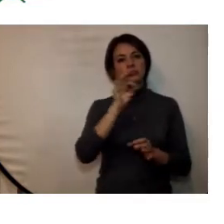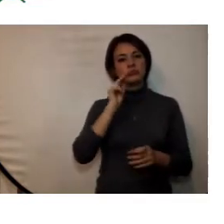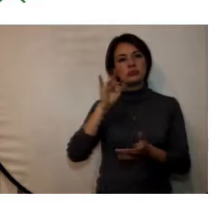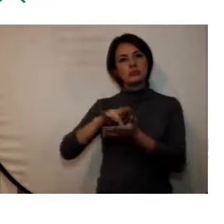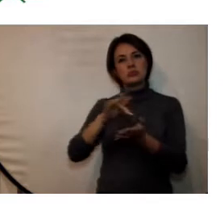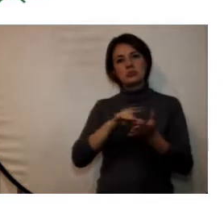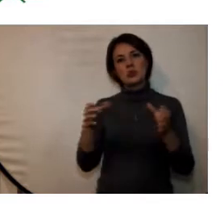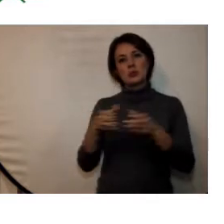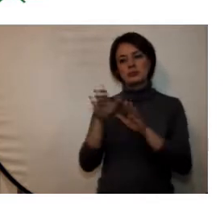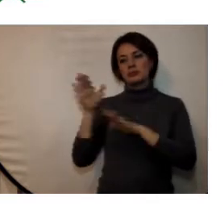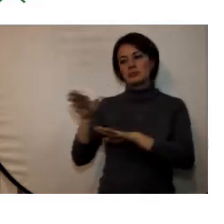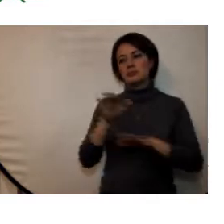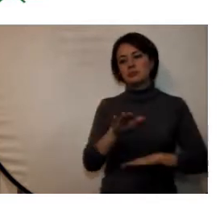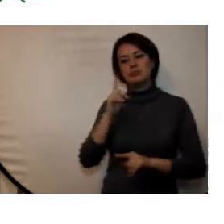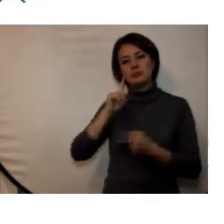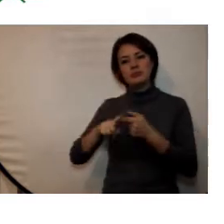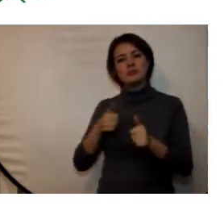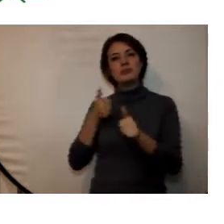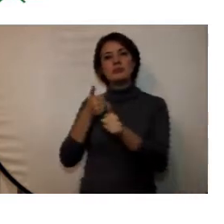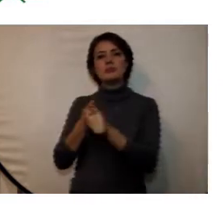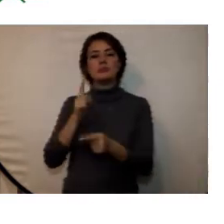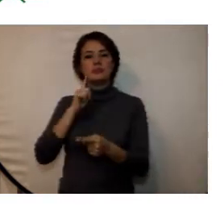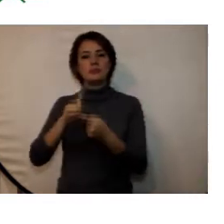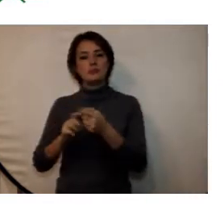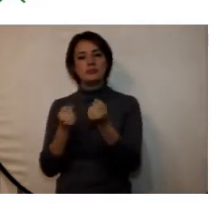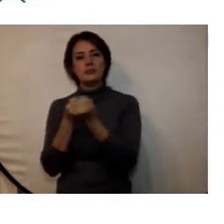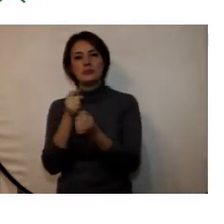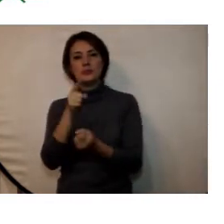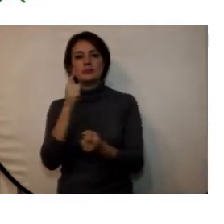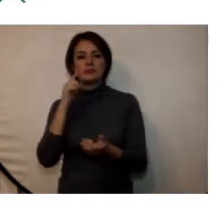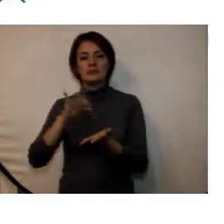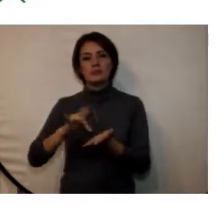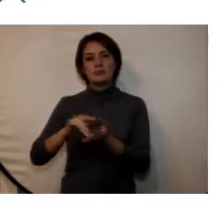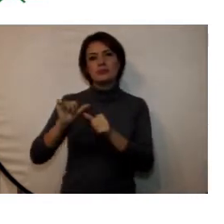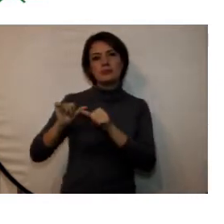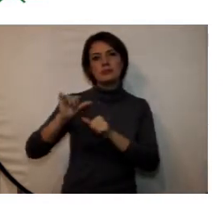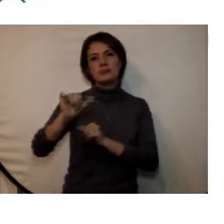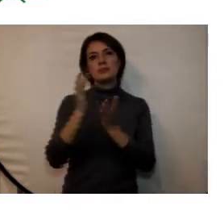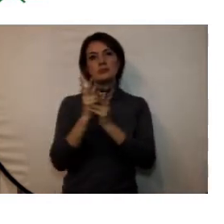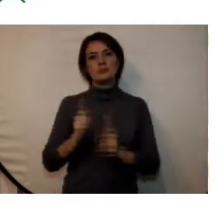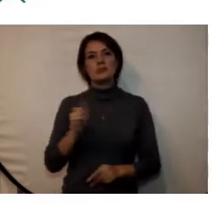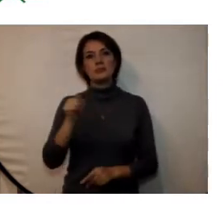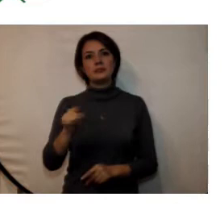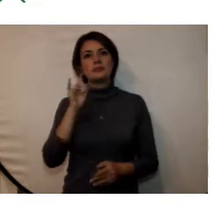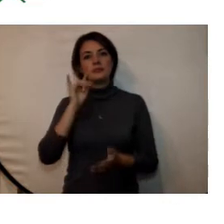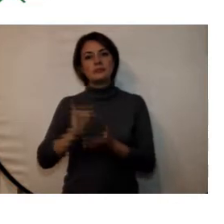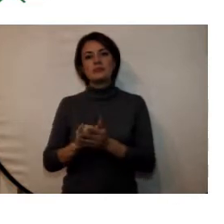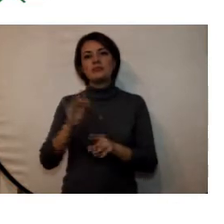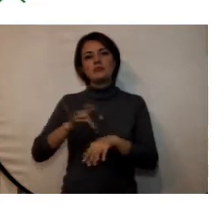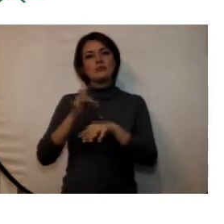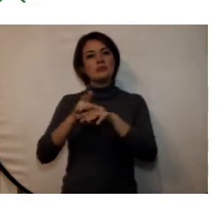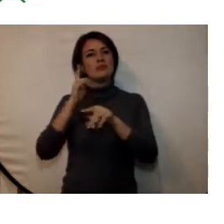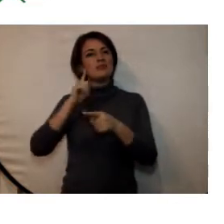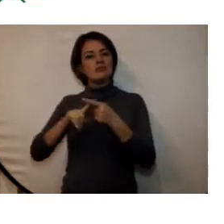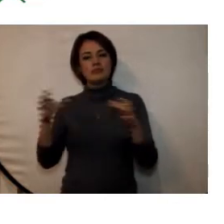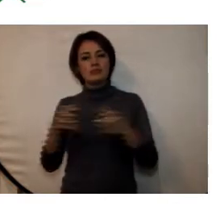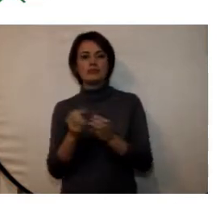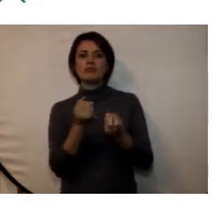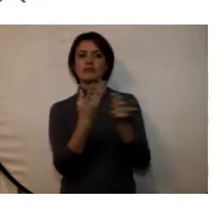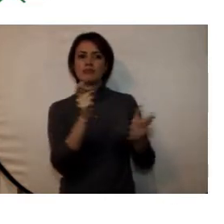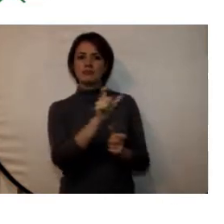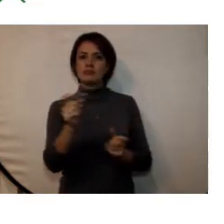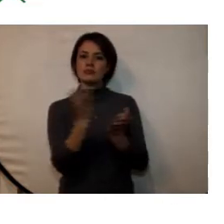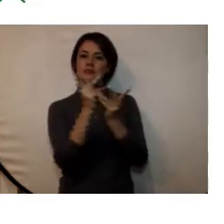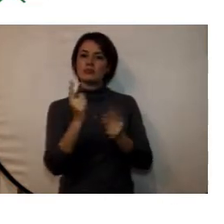y grupos representativos orientados principalmente como apoyo para la permanencia estudiantil este conjunto de incentivos permite que un alto número de